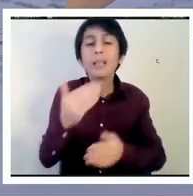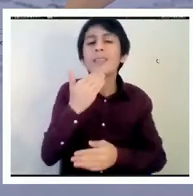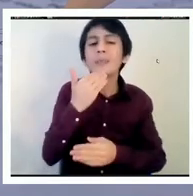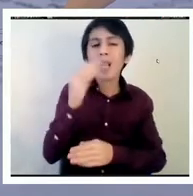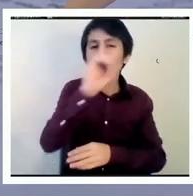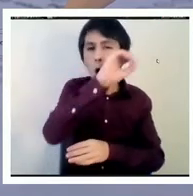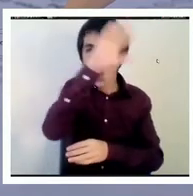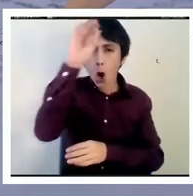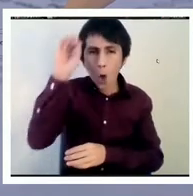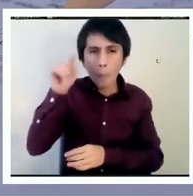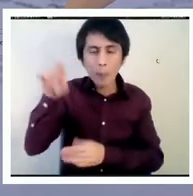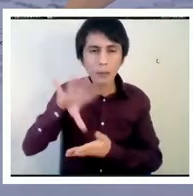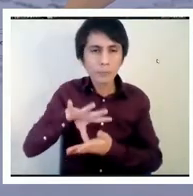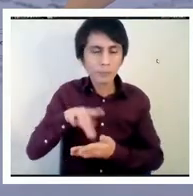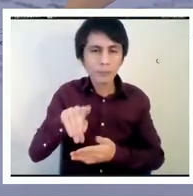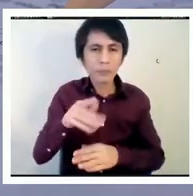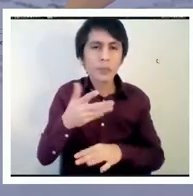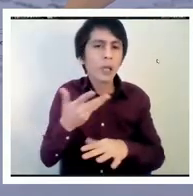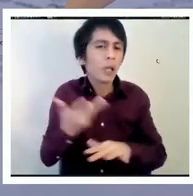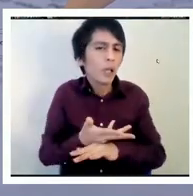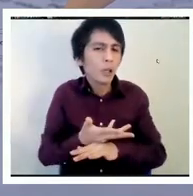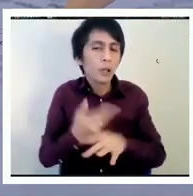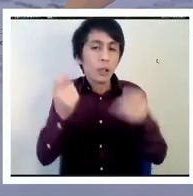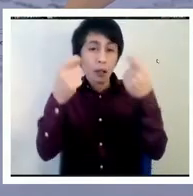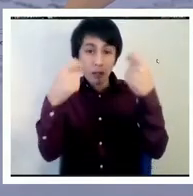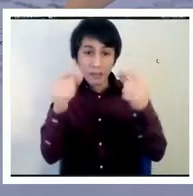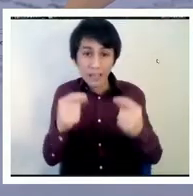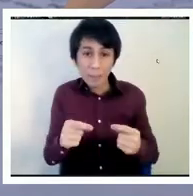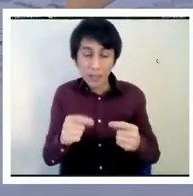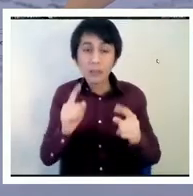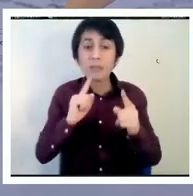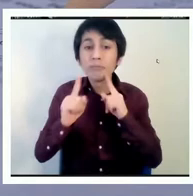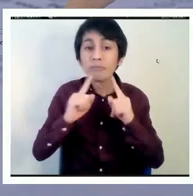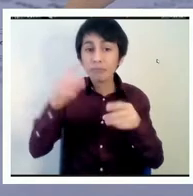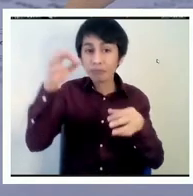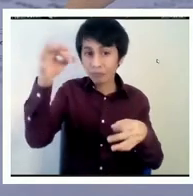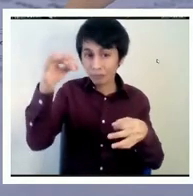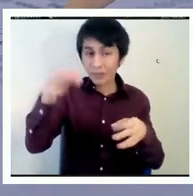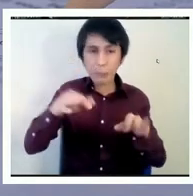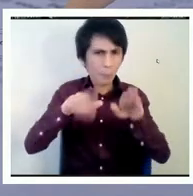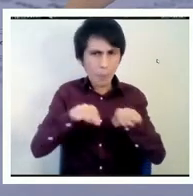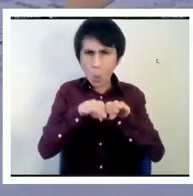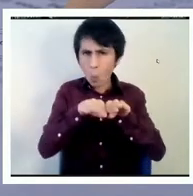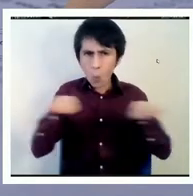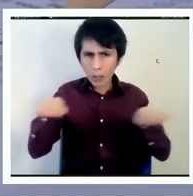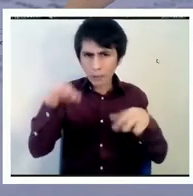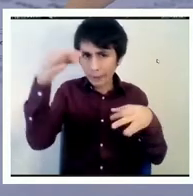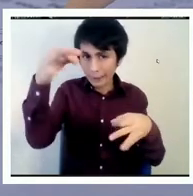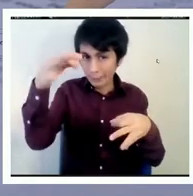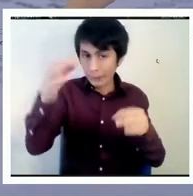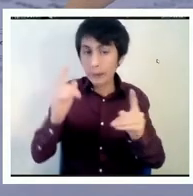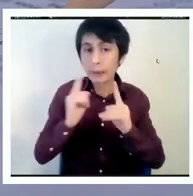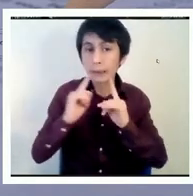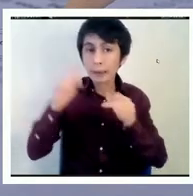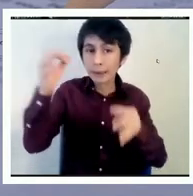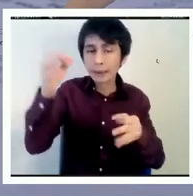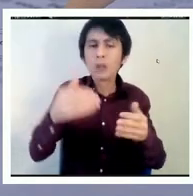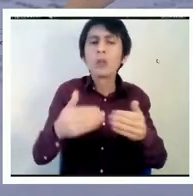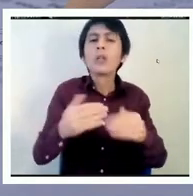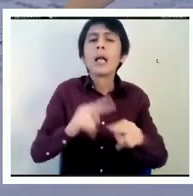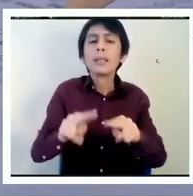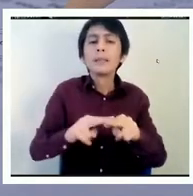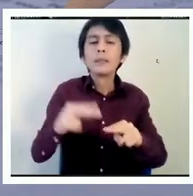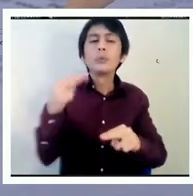estos exámenes planificados estandarizados se hacen desde la casa. La